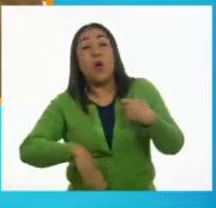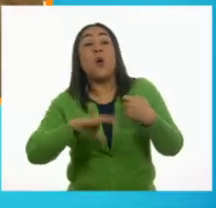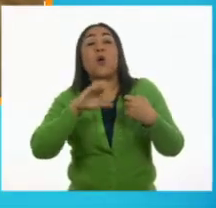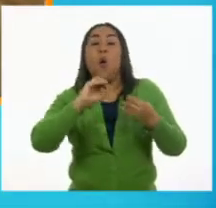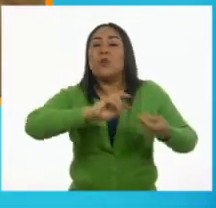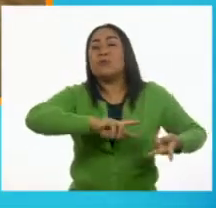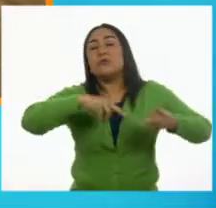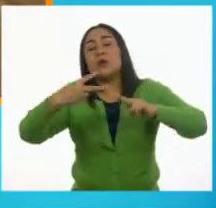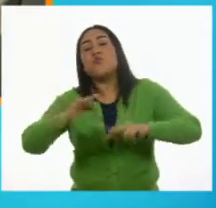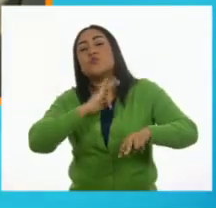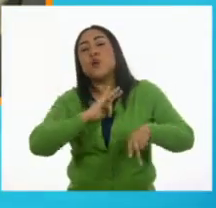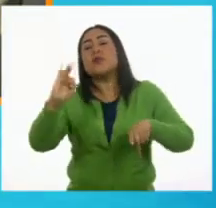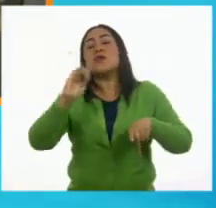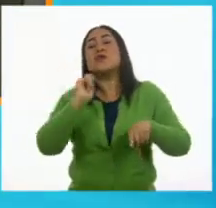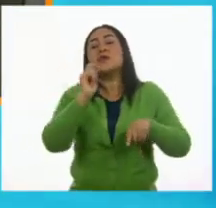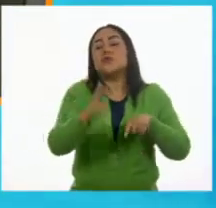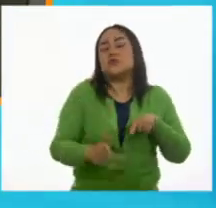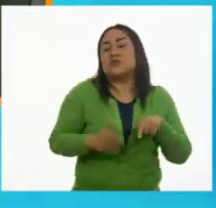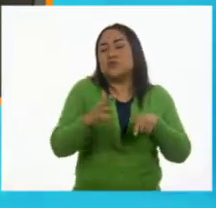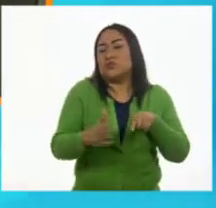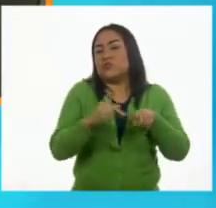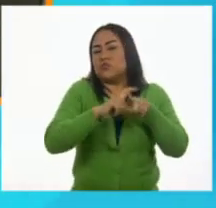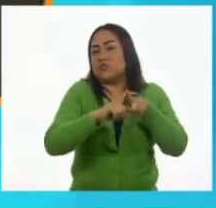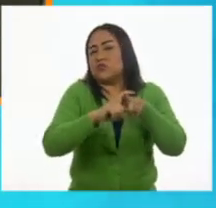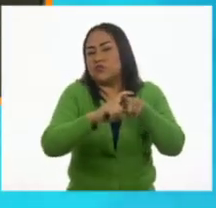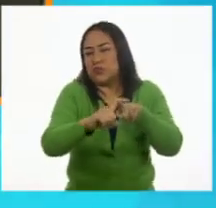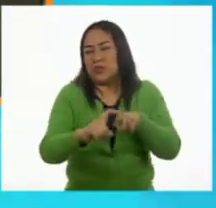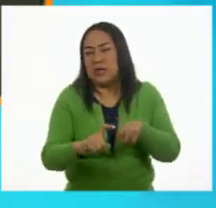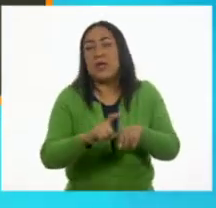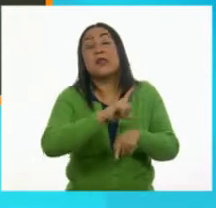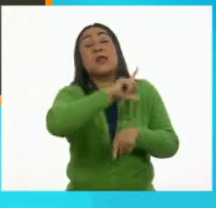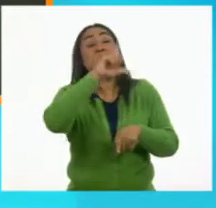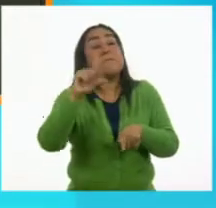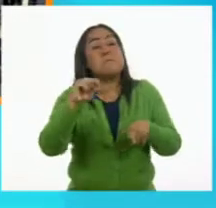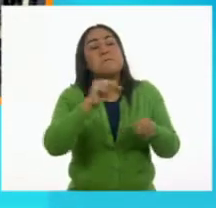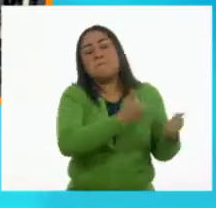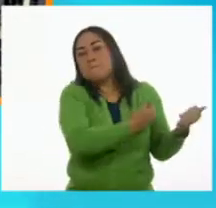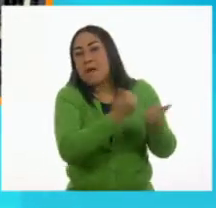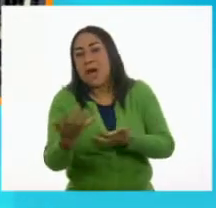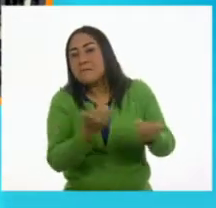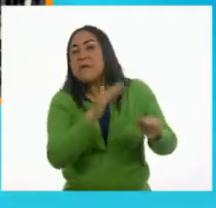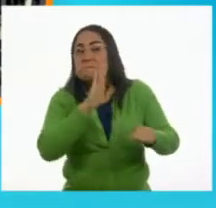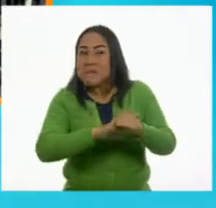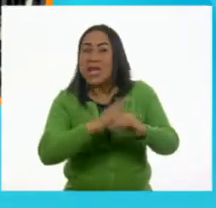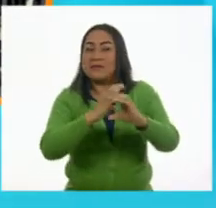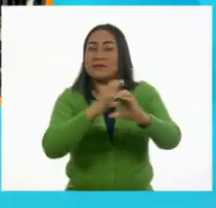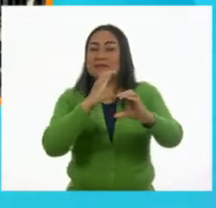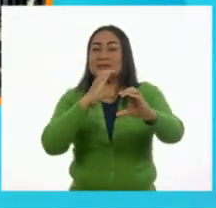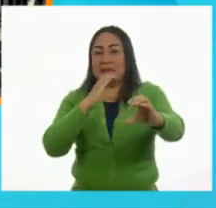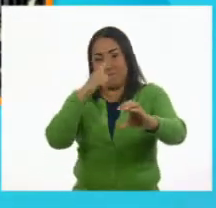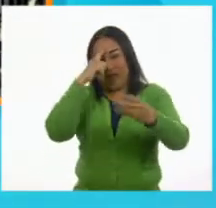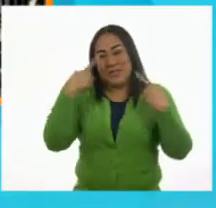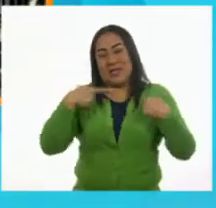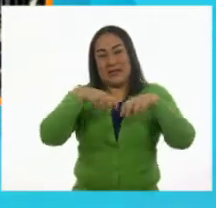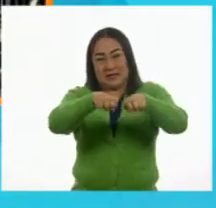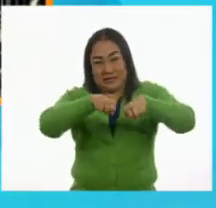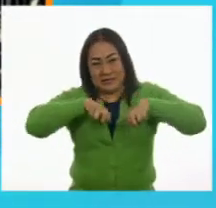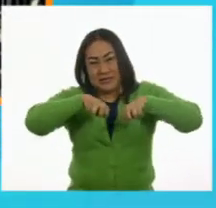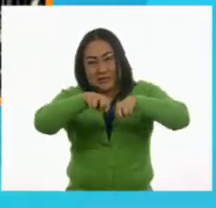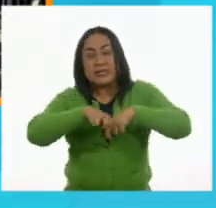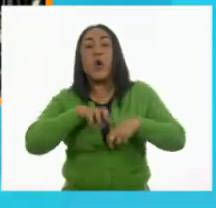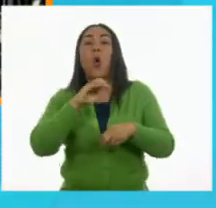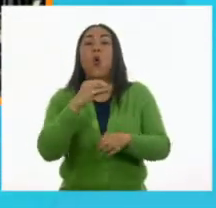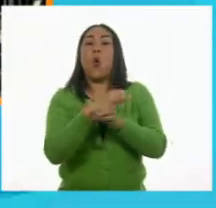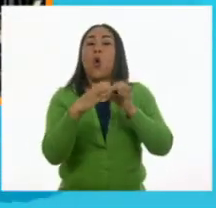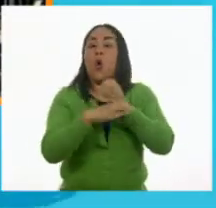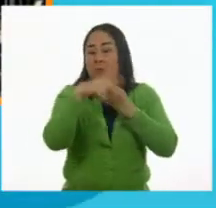eléctricos. Posteriormente llegan los tranvías ya para una capacidad mayor de usuarios. Teníamos también unidades de carga como